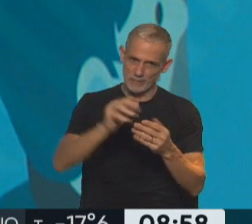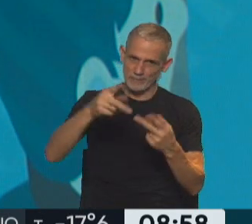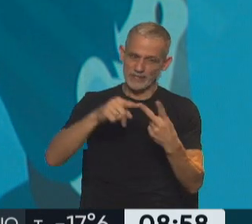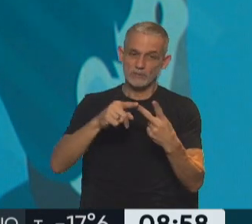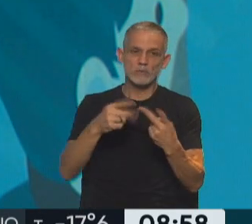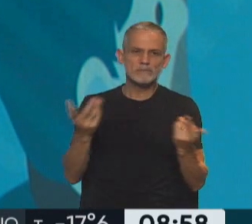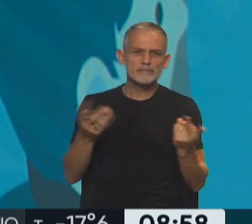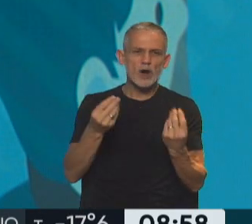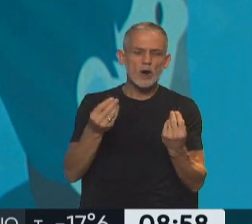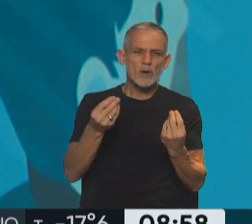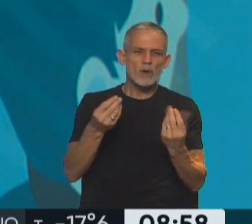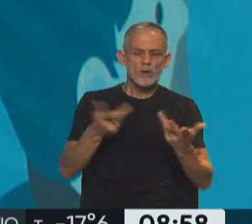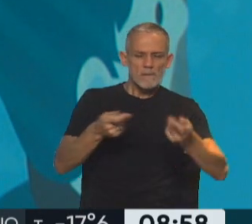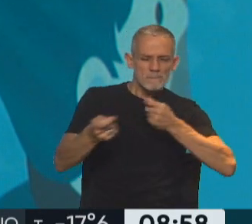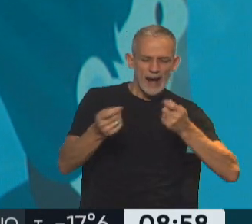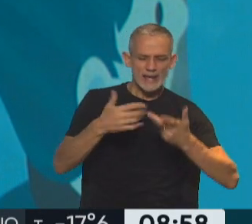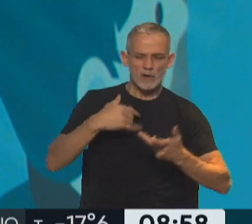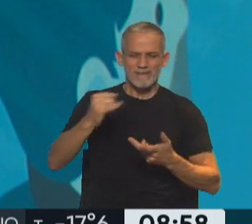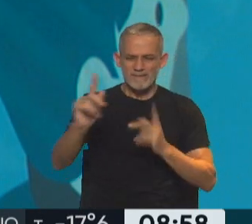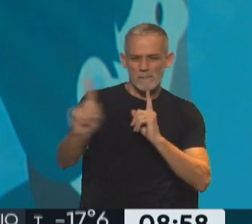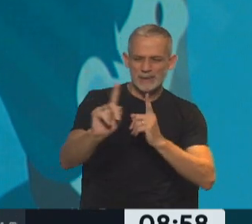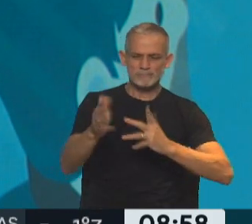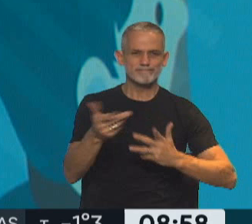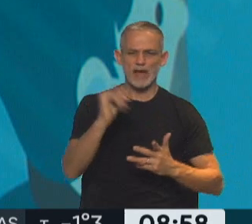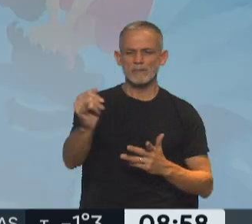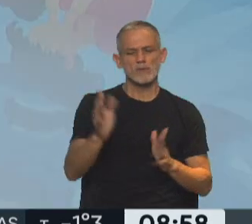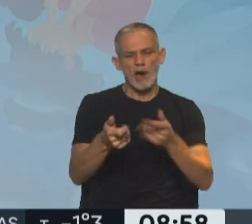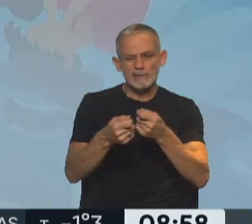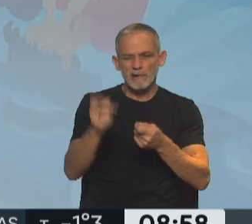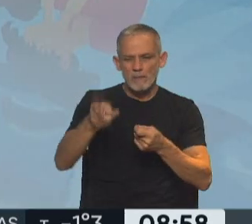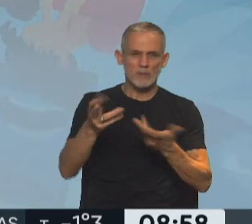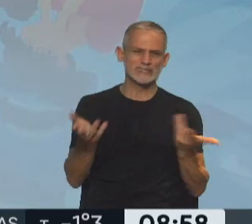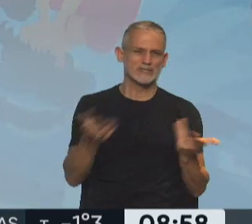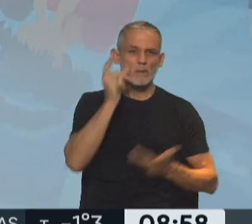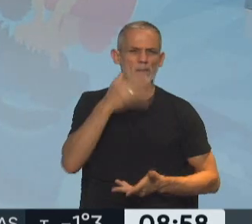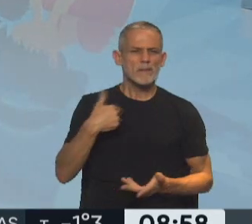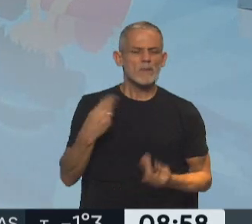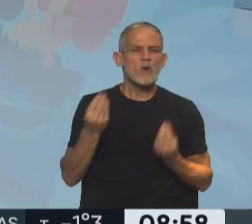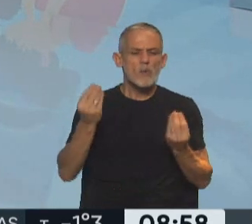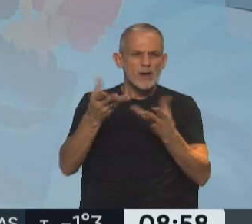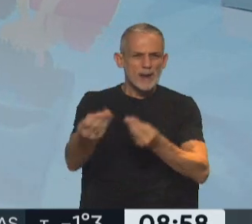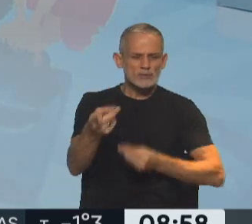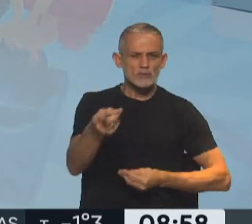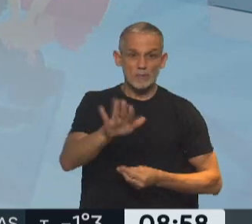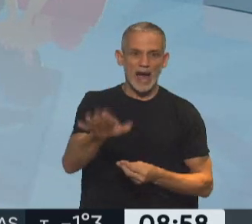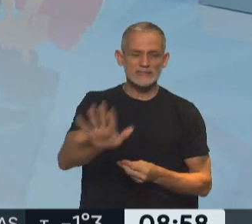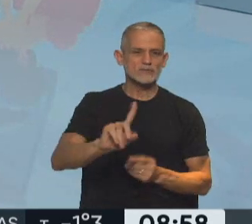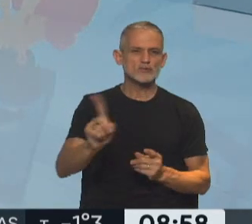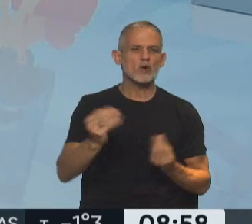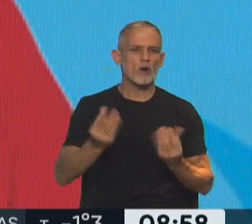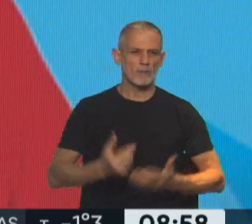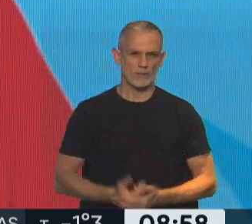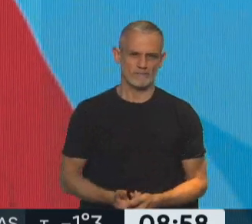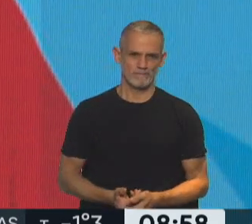es muy difícil desde el manejo personal. Pero ¿qué pueden hacer los padres para ayudarlos a que esto no suceda?